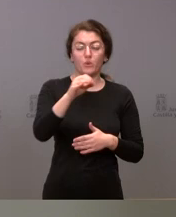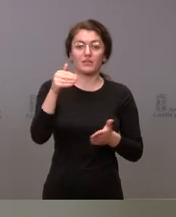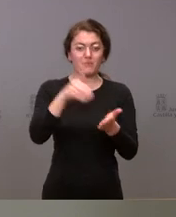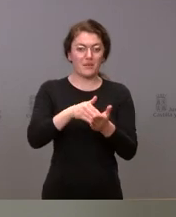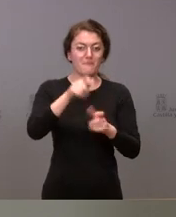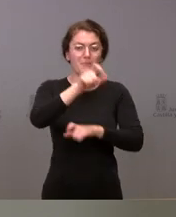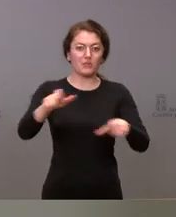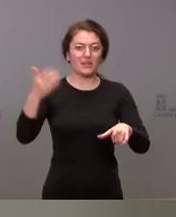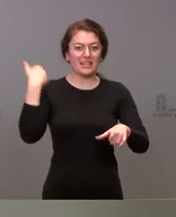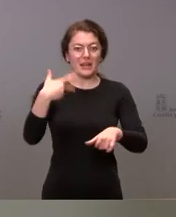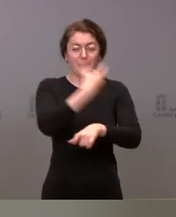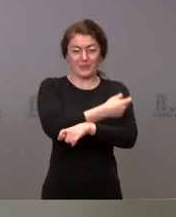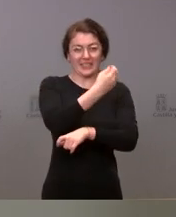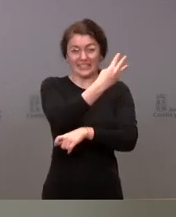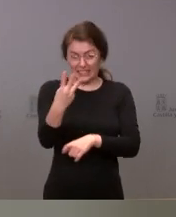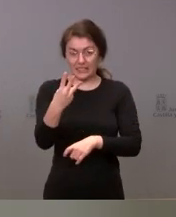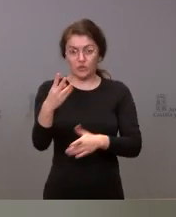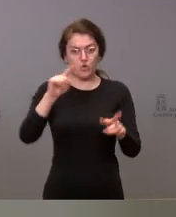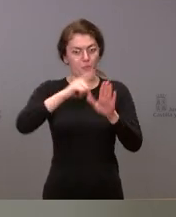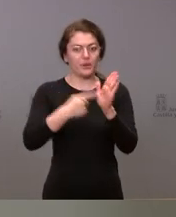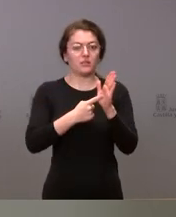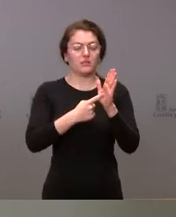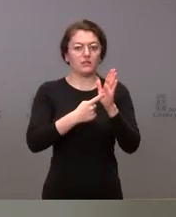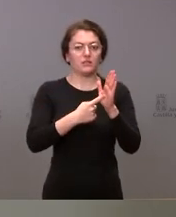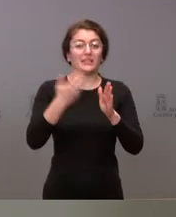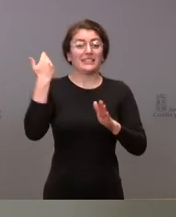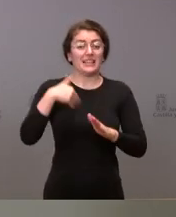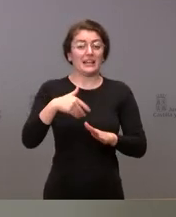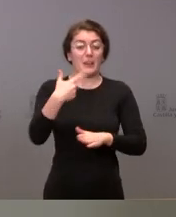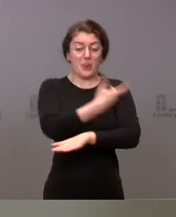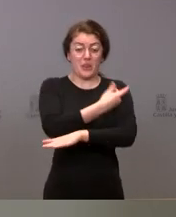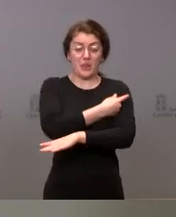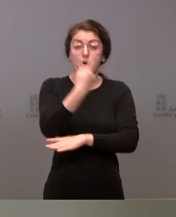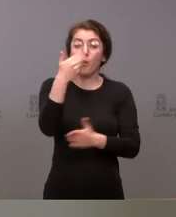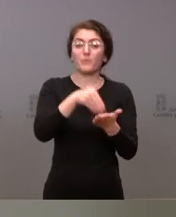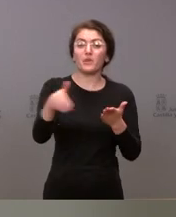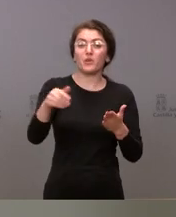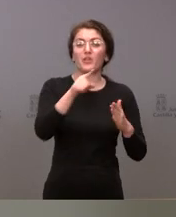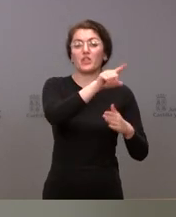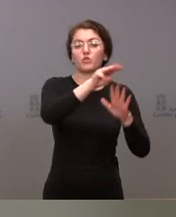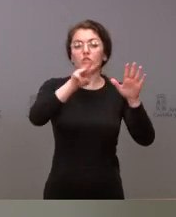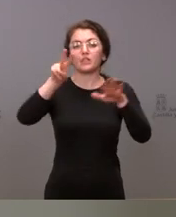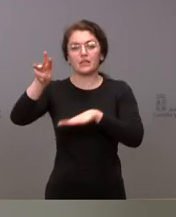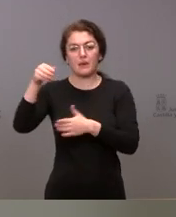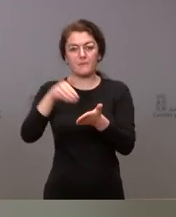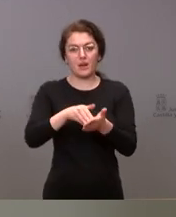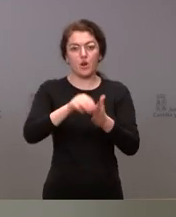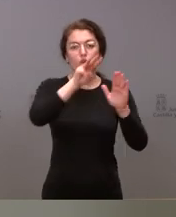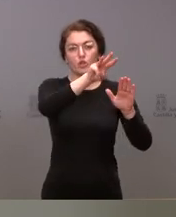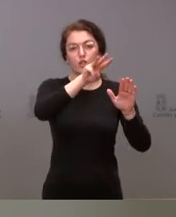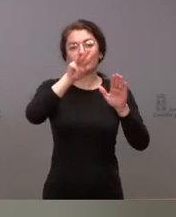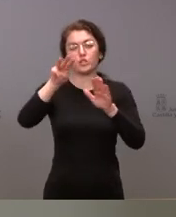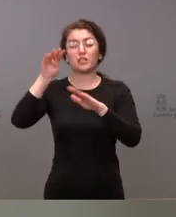completa, el 93,6% de la población, y hemos administrado ya 1.183.889